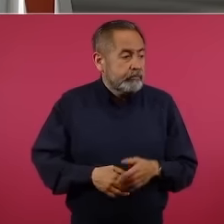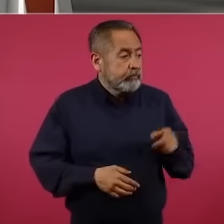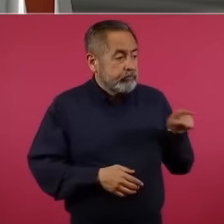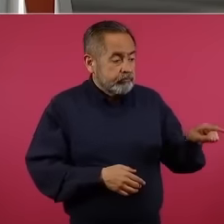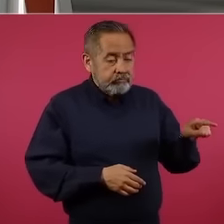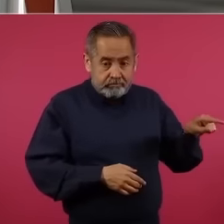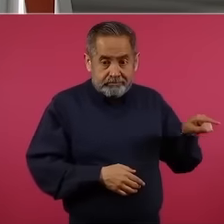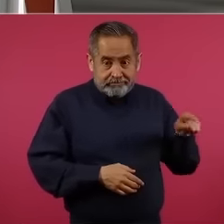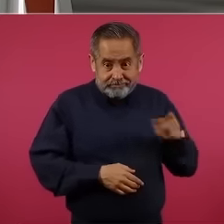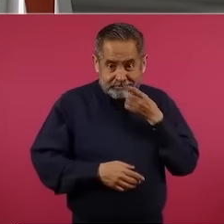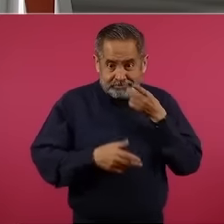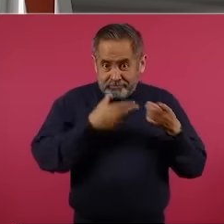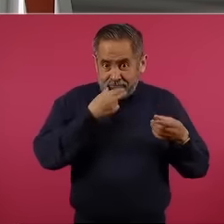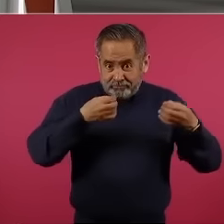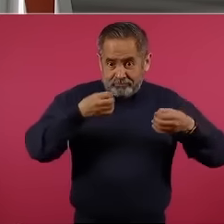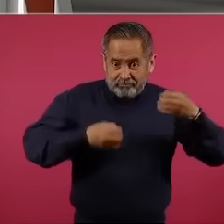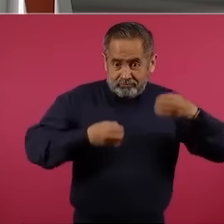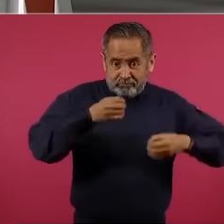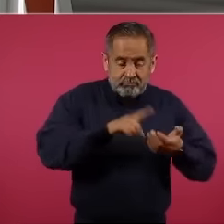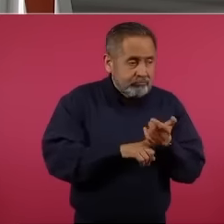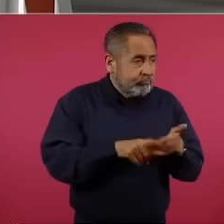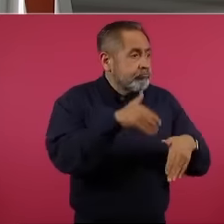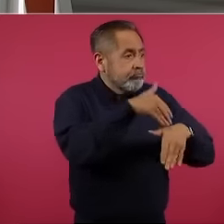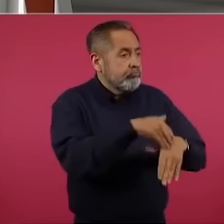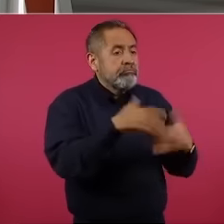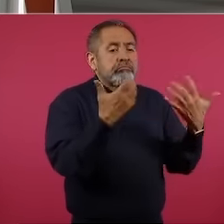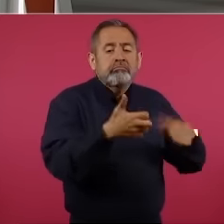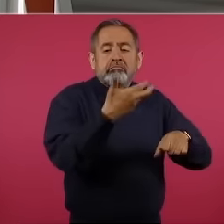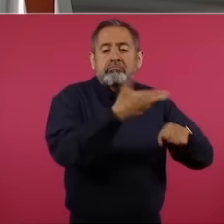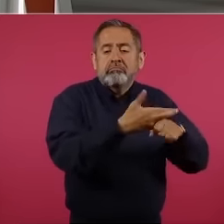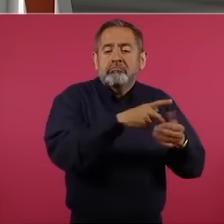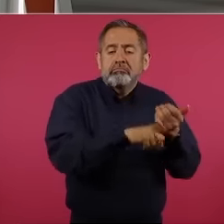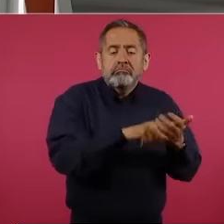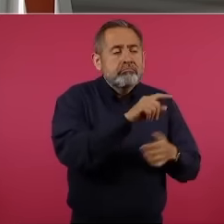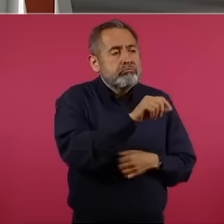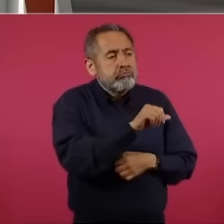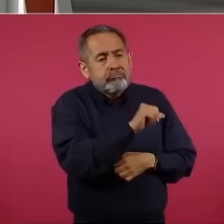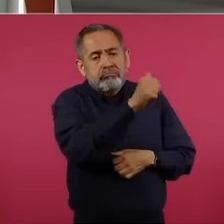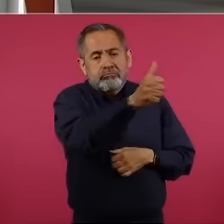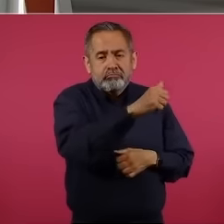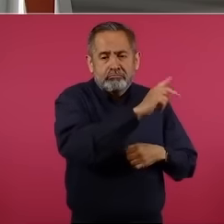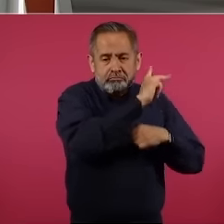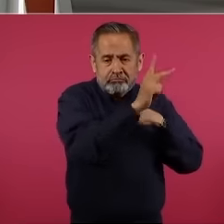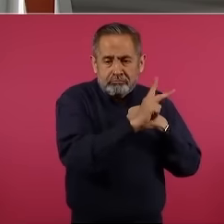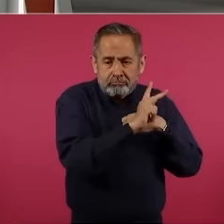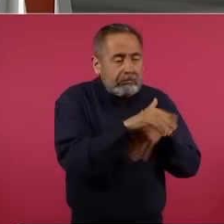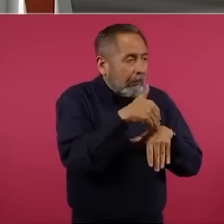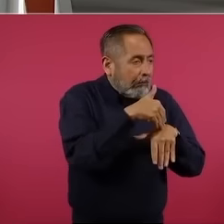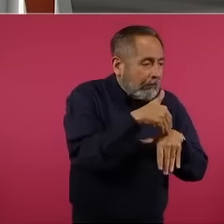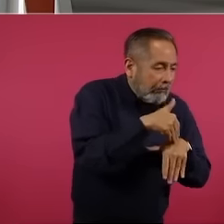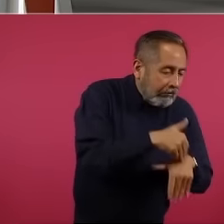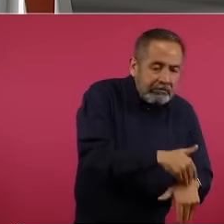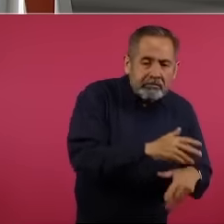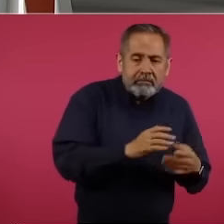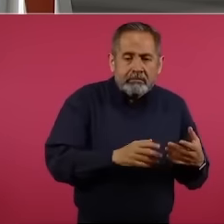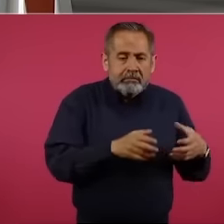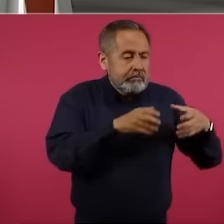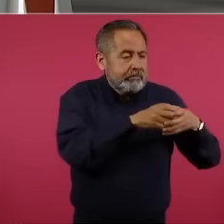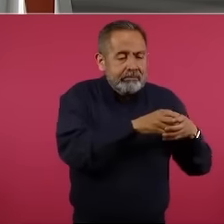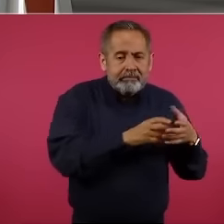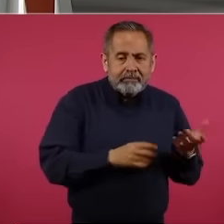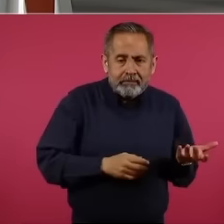servicio de las empresas del sector